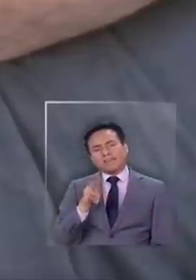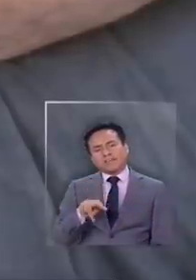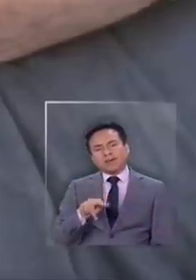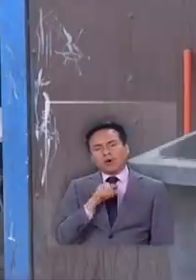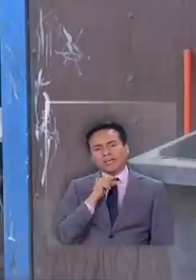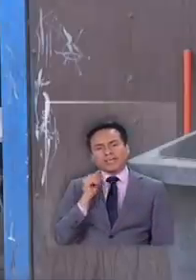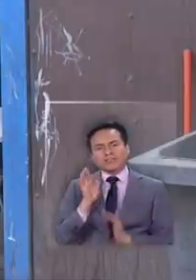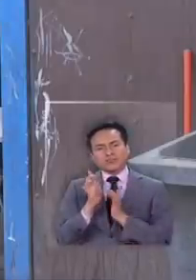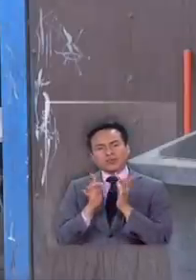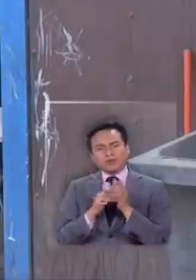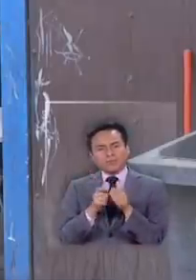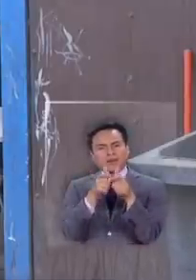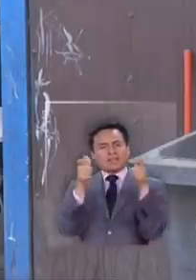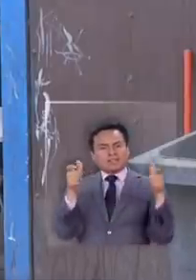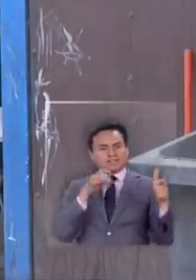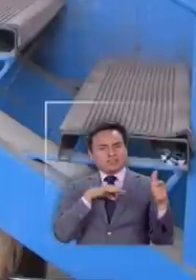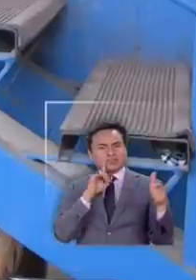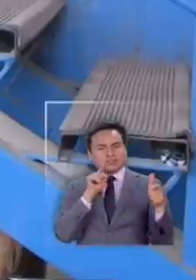más grande de Chile.